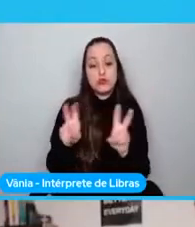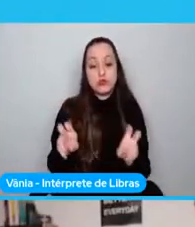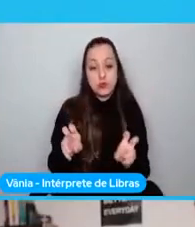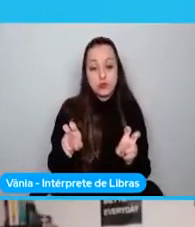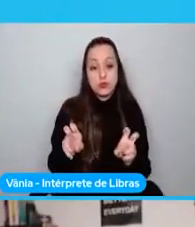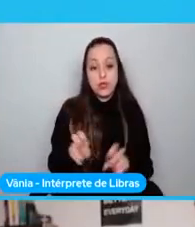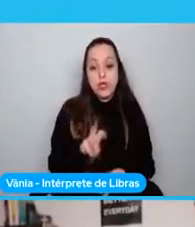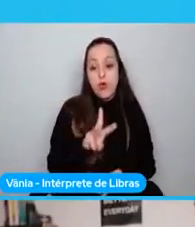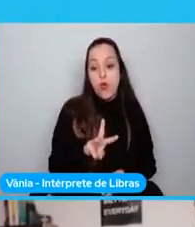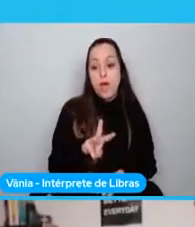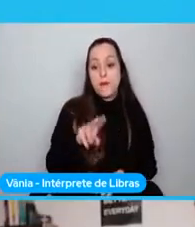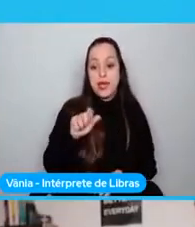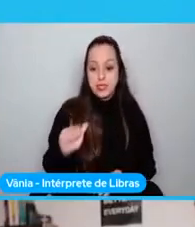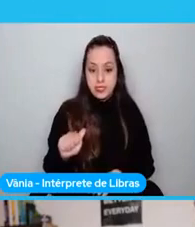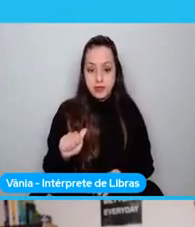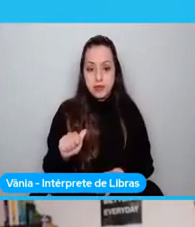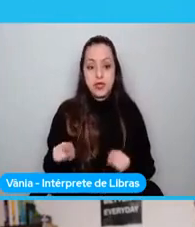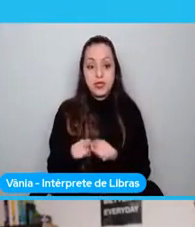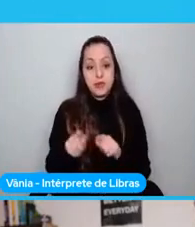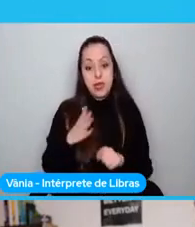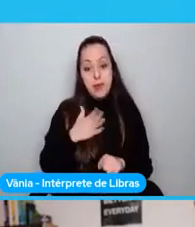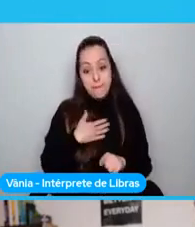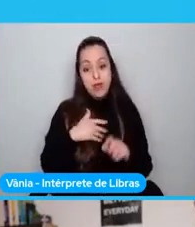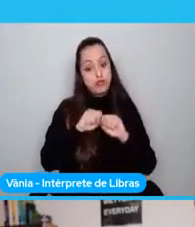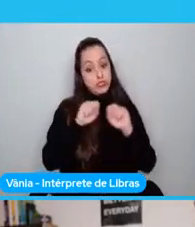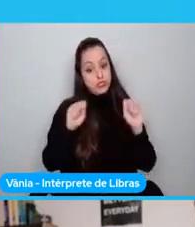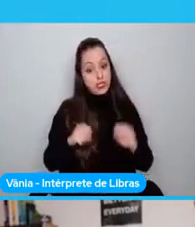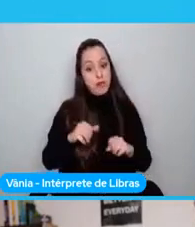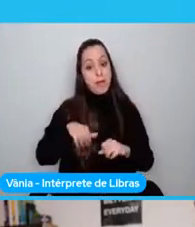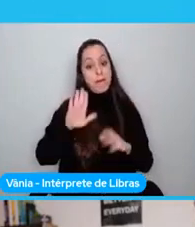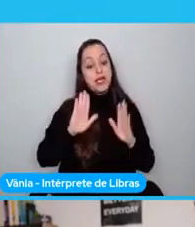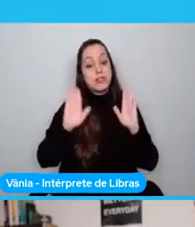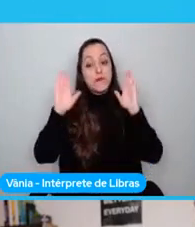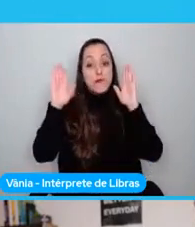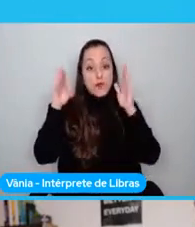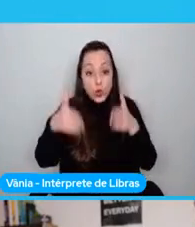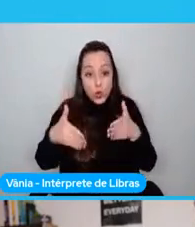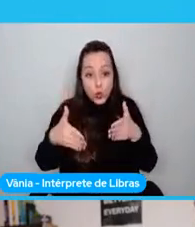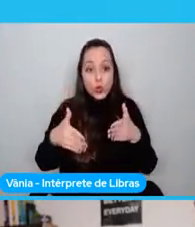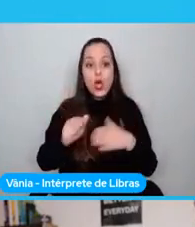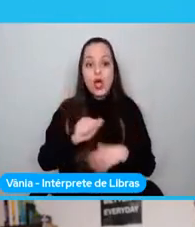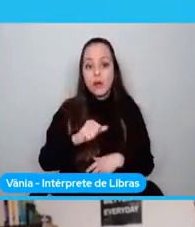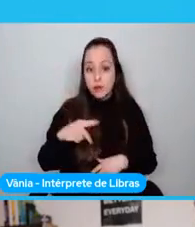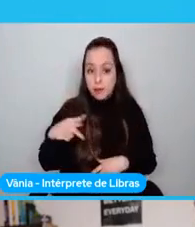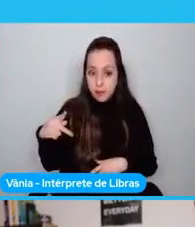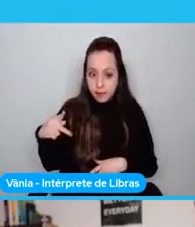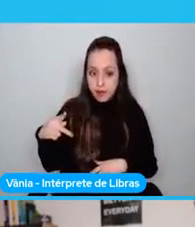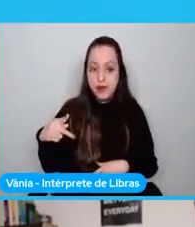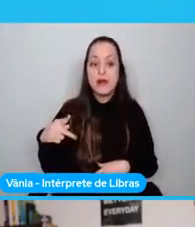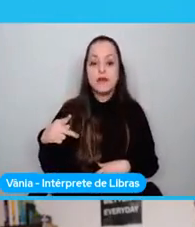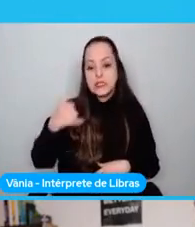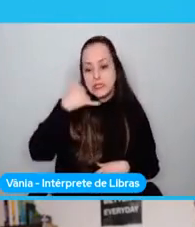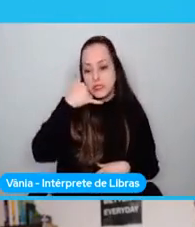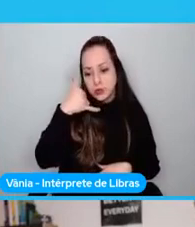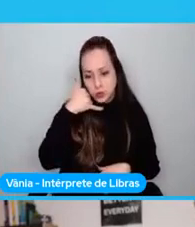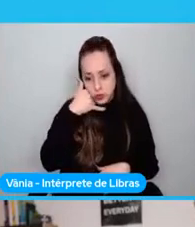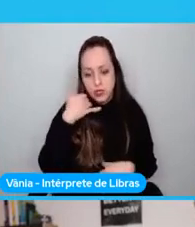mi ecosistema es más enfocado a las aplicaciones móviles,